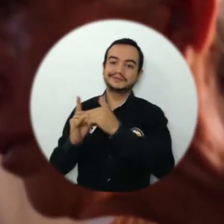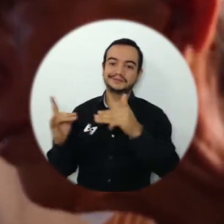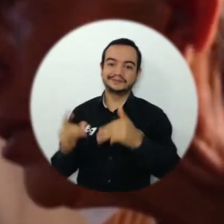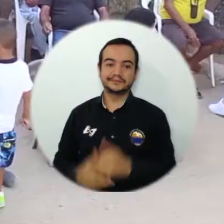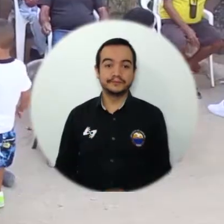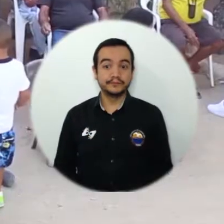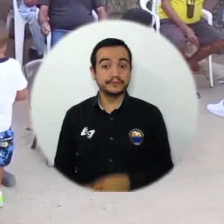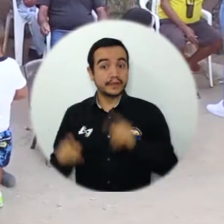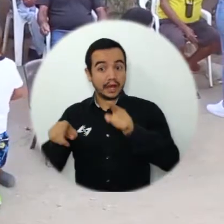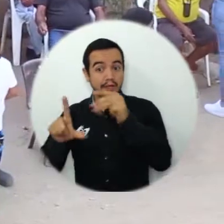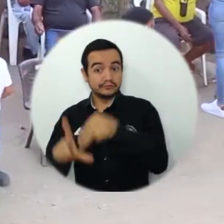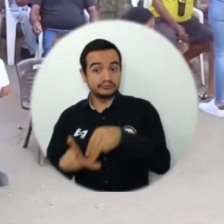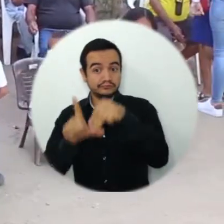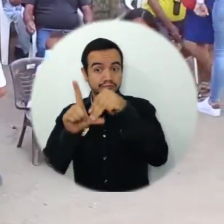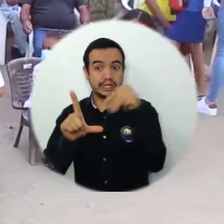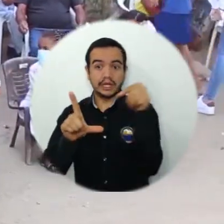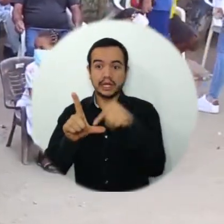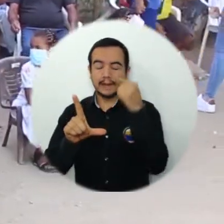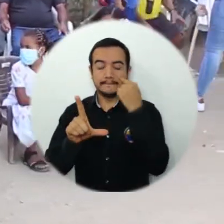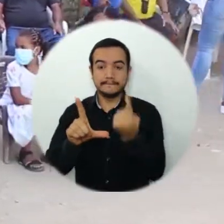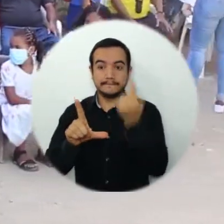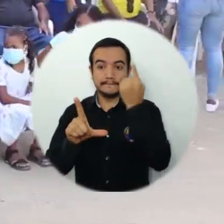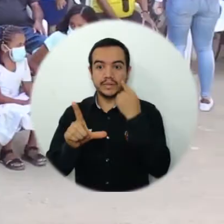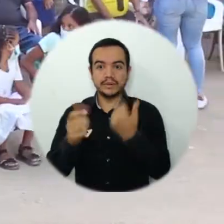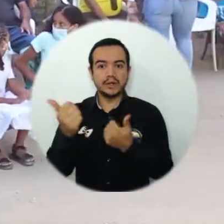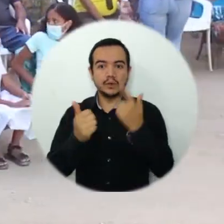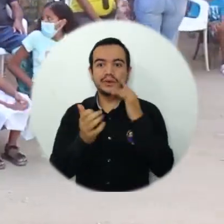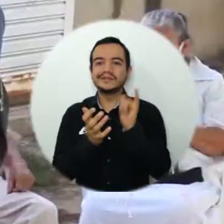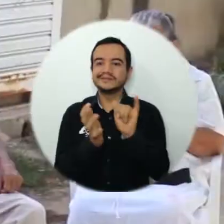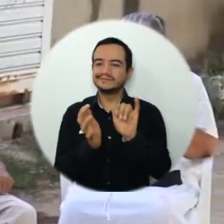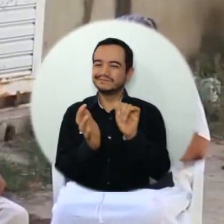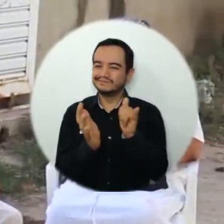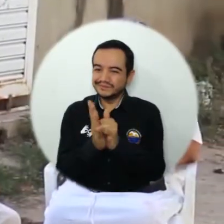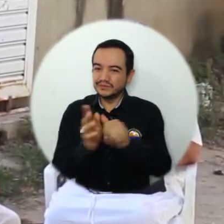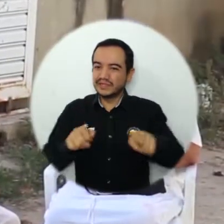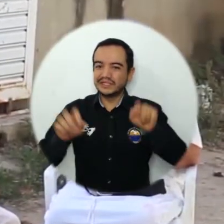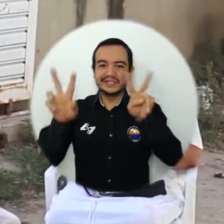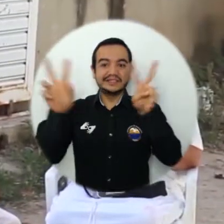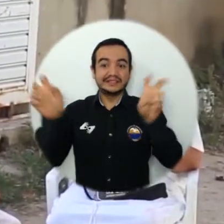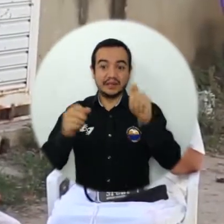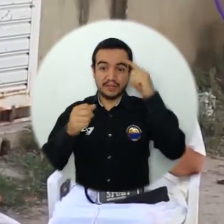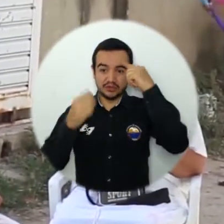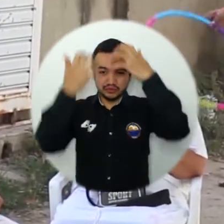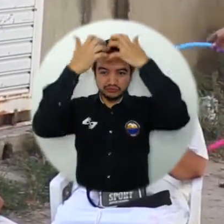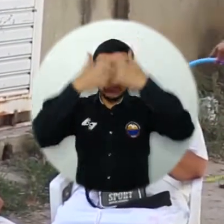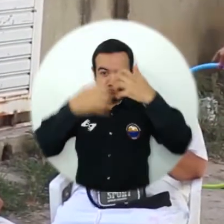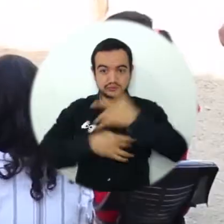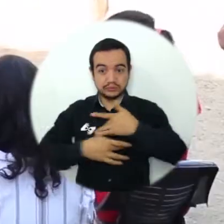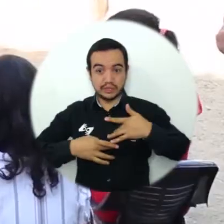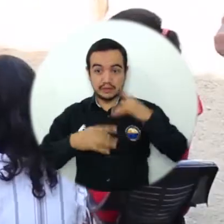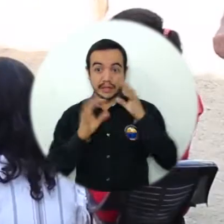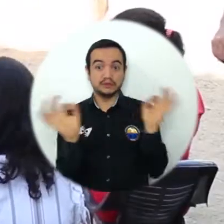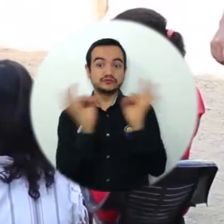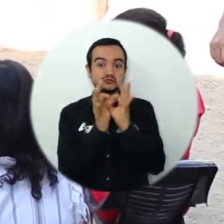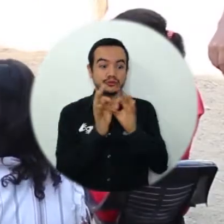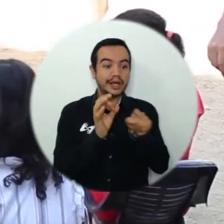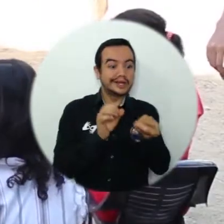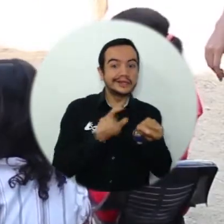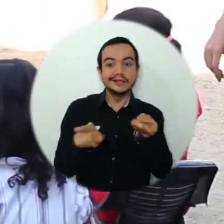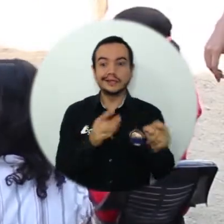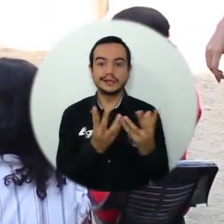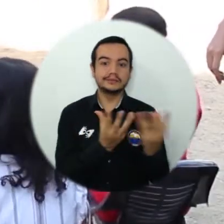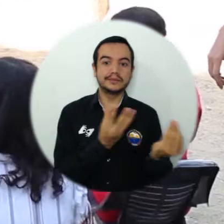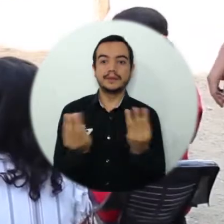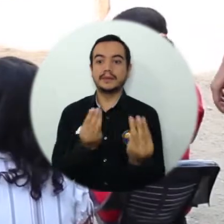maestría en salud mental es una de las primeras maestrías en el territorio, con ese enfoque en comunidades diversas, que le va a